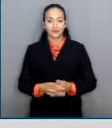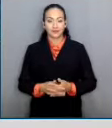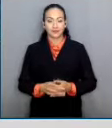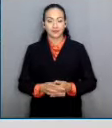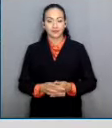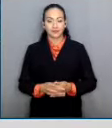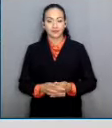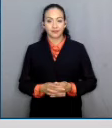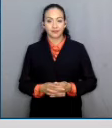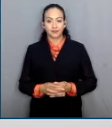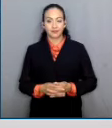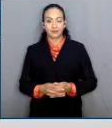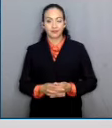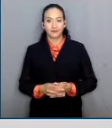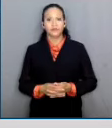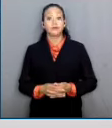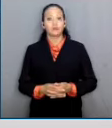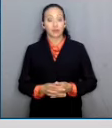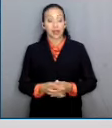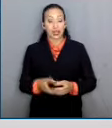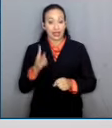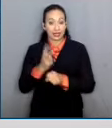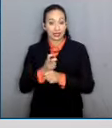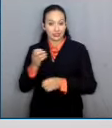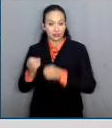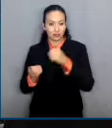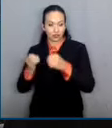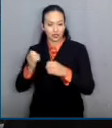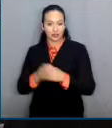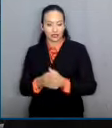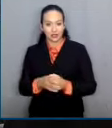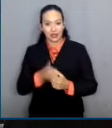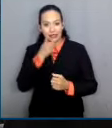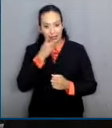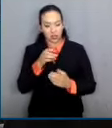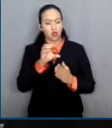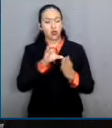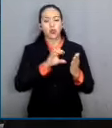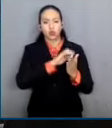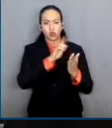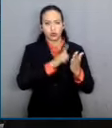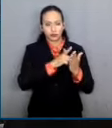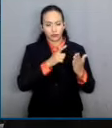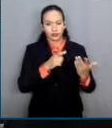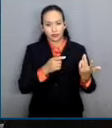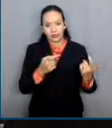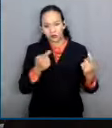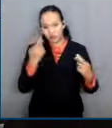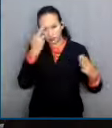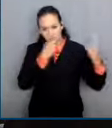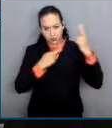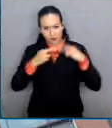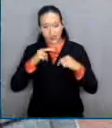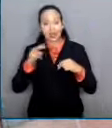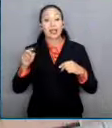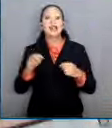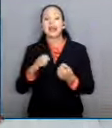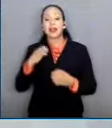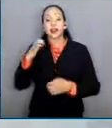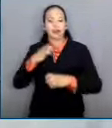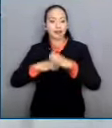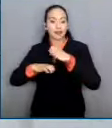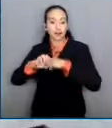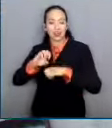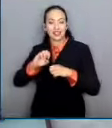La Segunda Sala también determinó que es inconstitucional que la Secretaría de Relaciones Exteriores requiera documentos